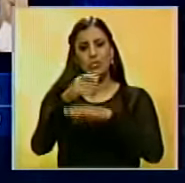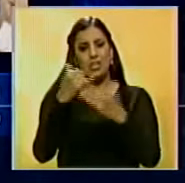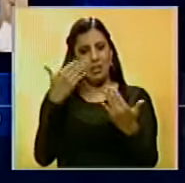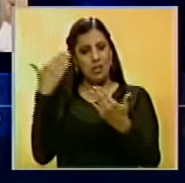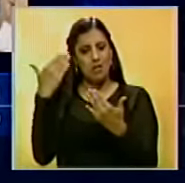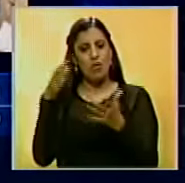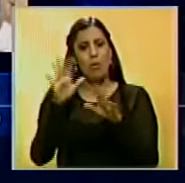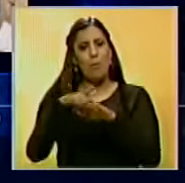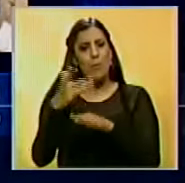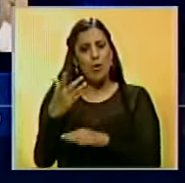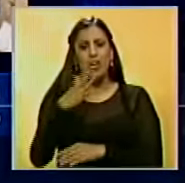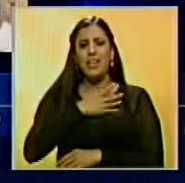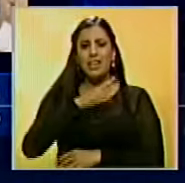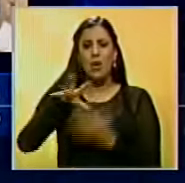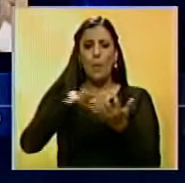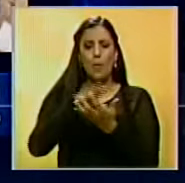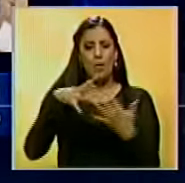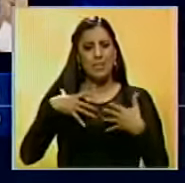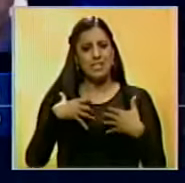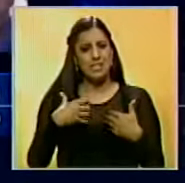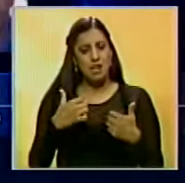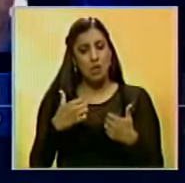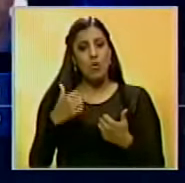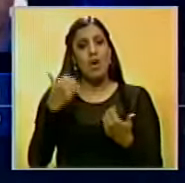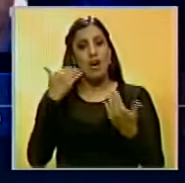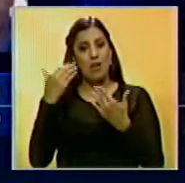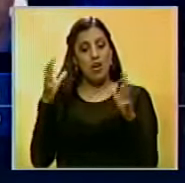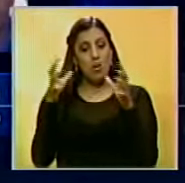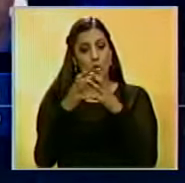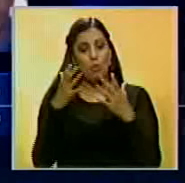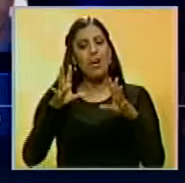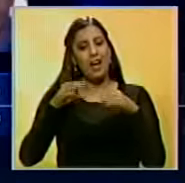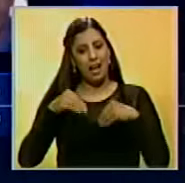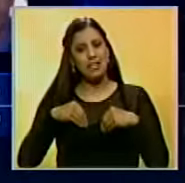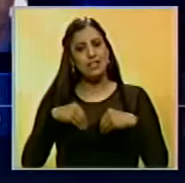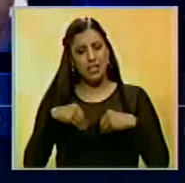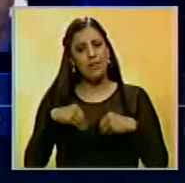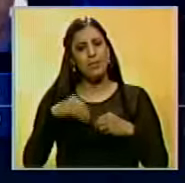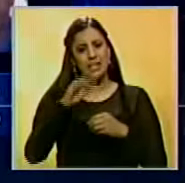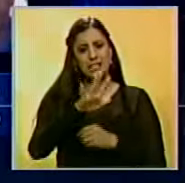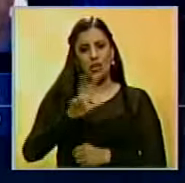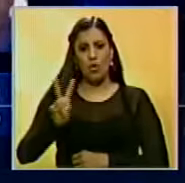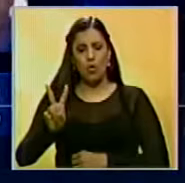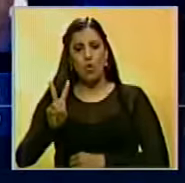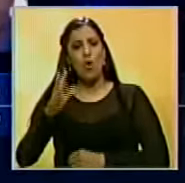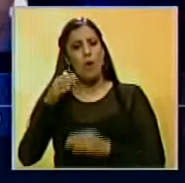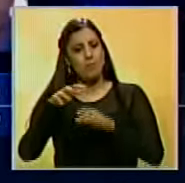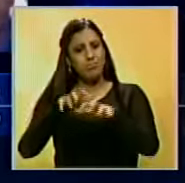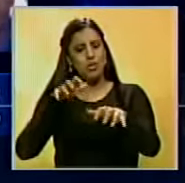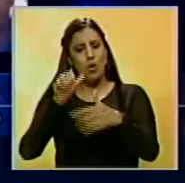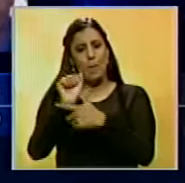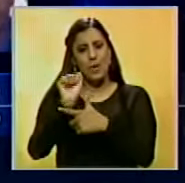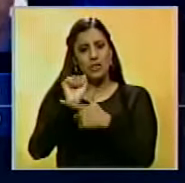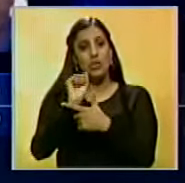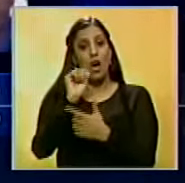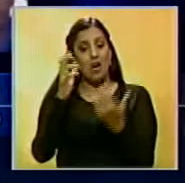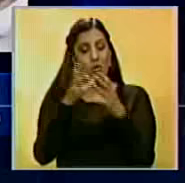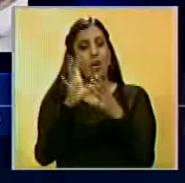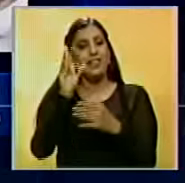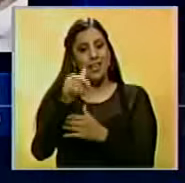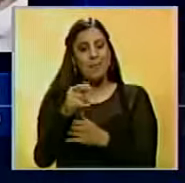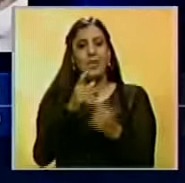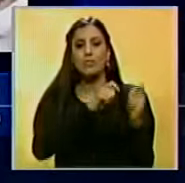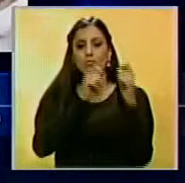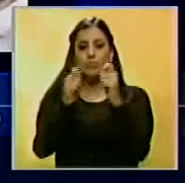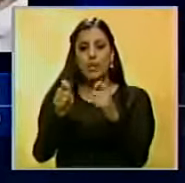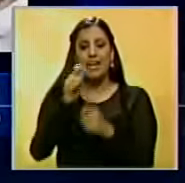Cámara Municipal alegando problemas de salud. La Cámara Municipal aceptó la dimisión 5 a 2 con mayoría oficial. Durante la sesión también fue